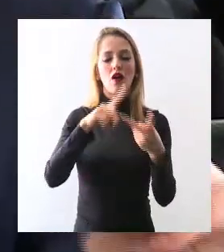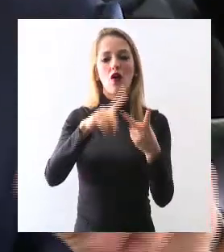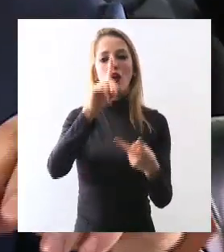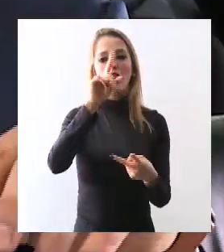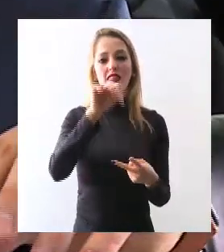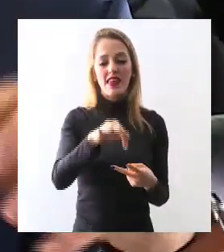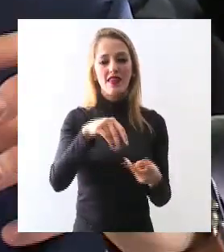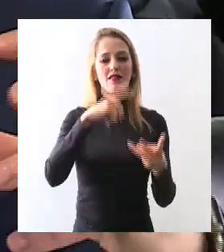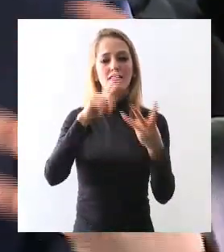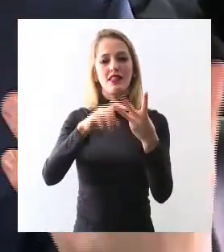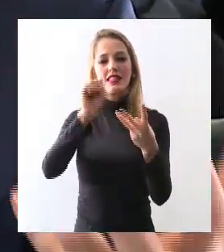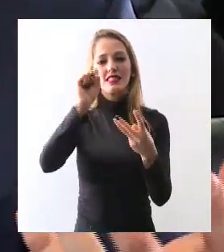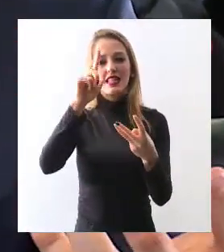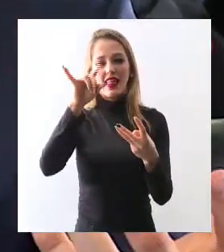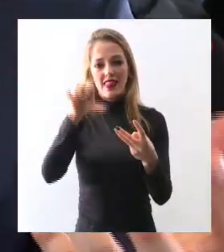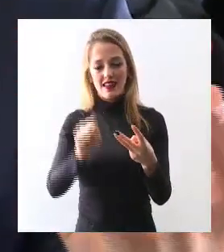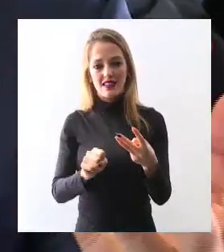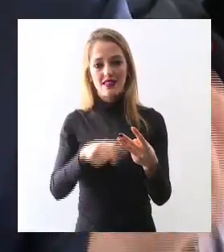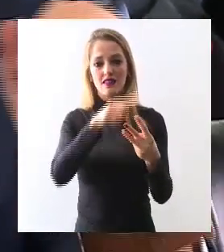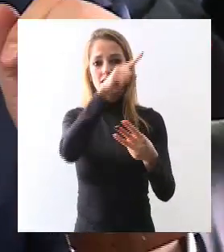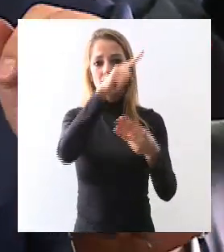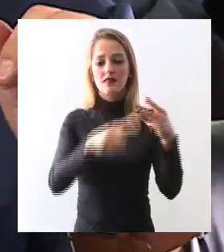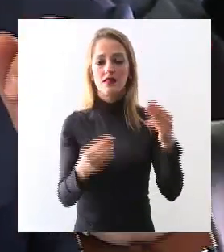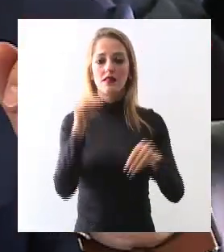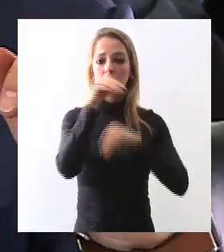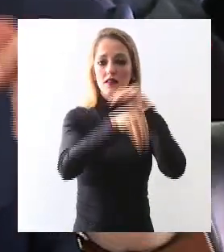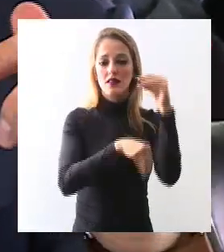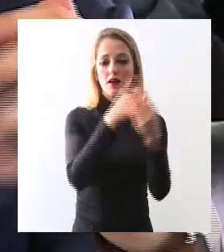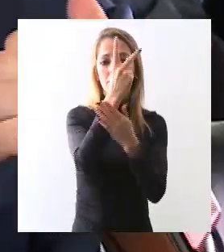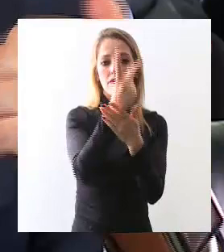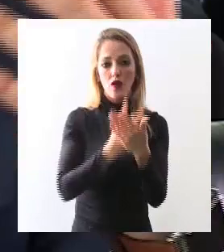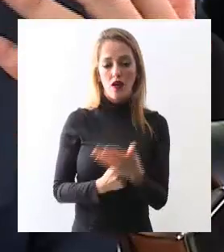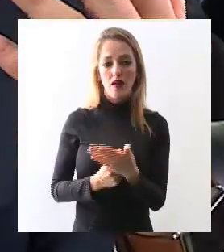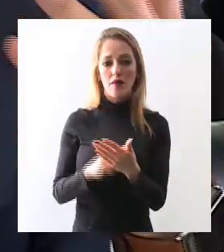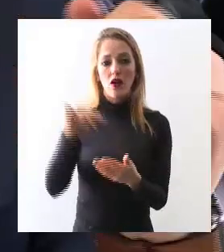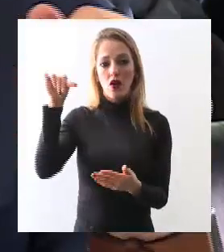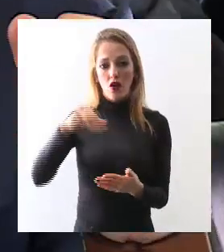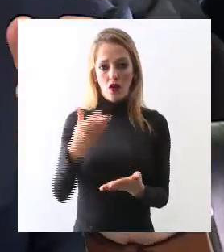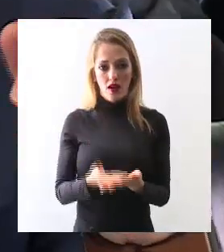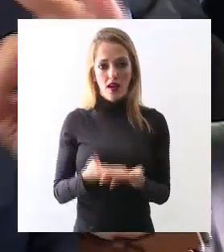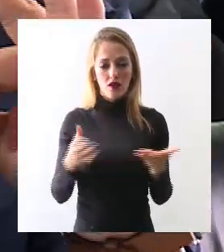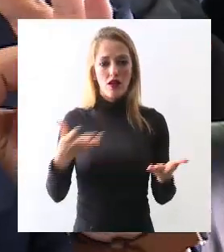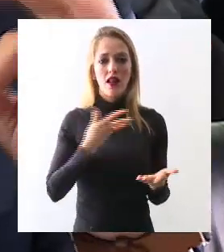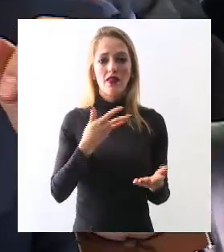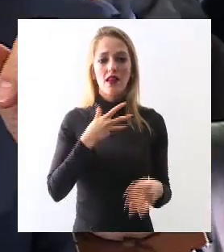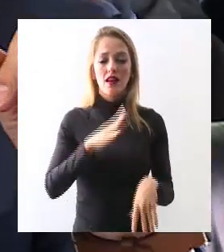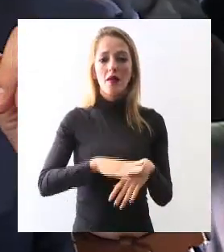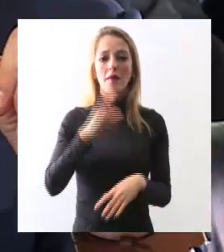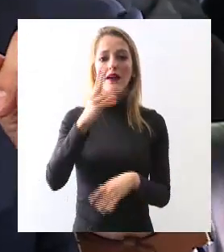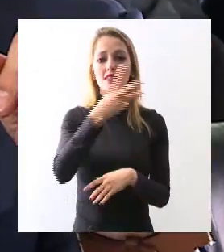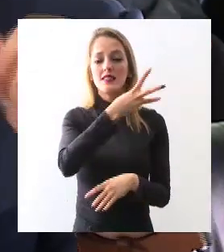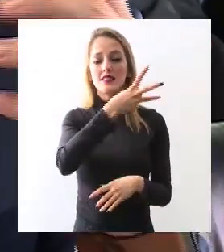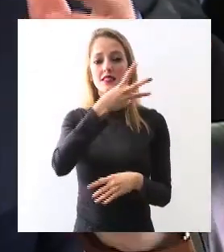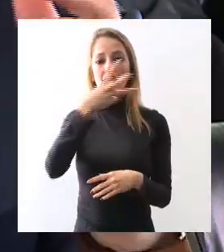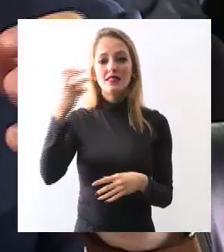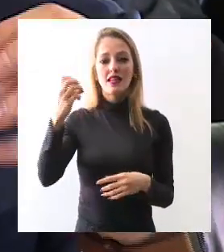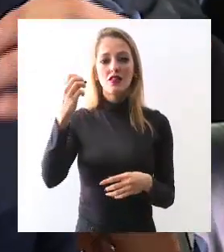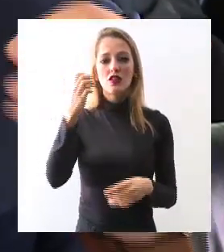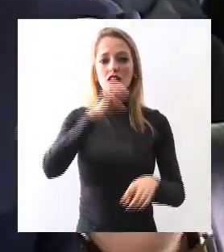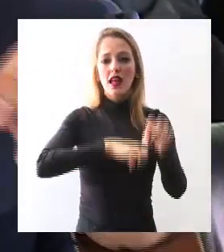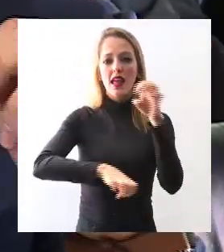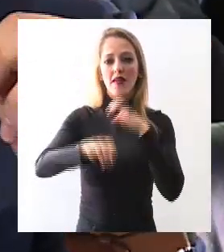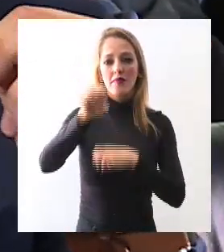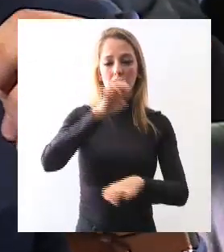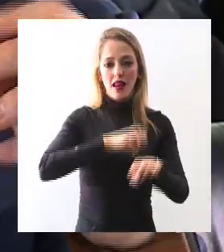a CEDIS, a todos los que integraron un programa, hoy inclusive en el gobierno tenemos más de 300 empleados,